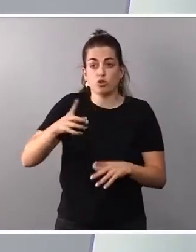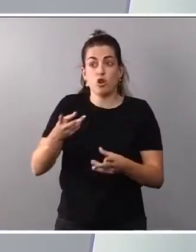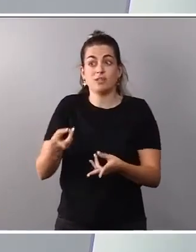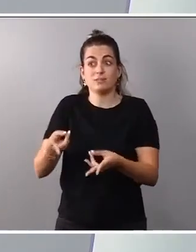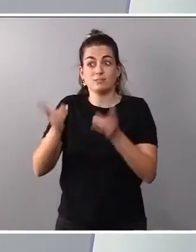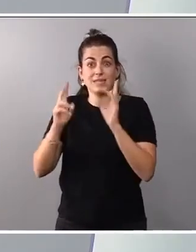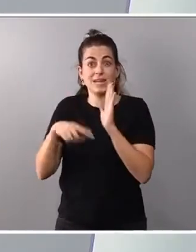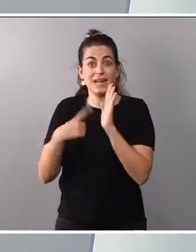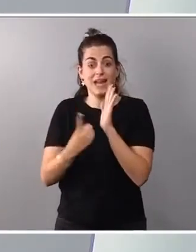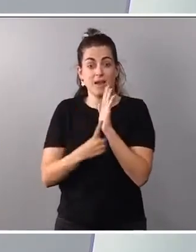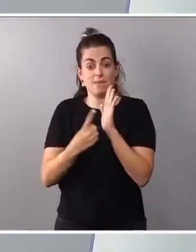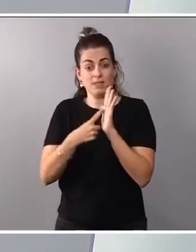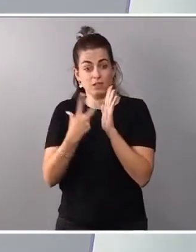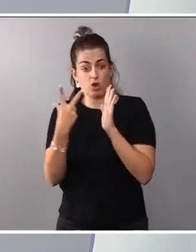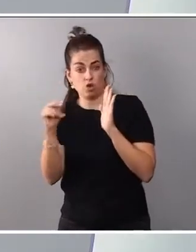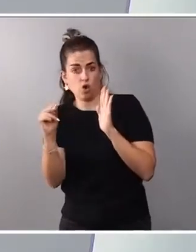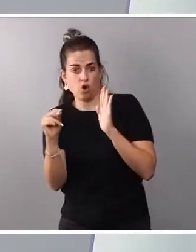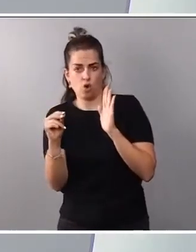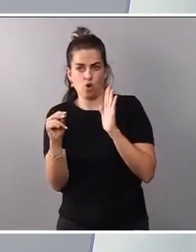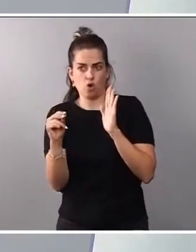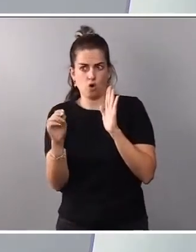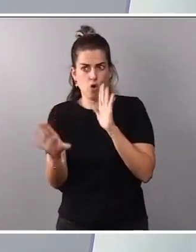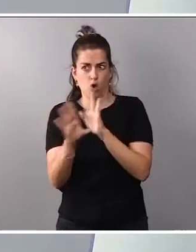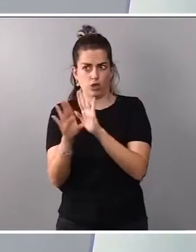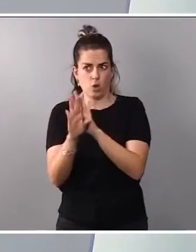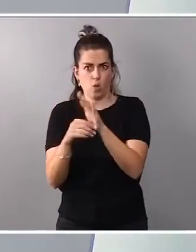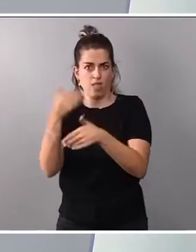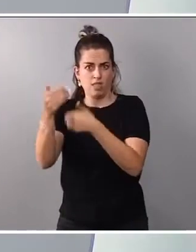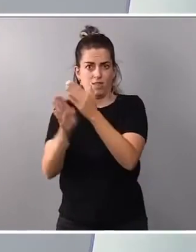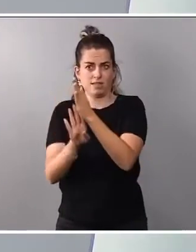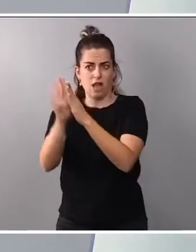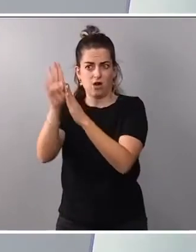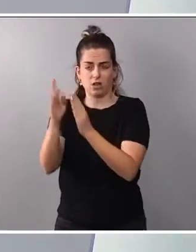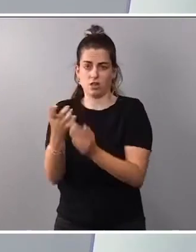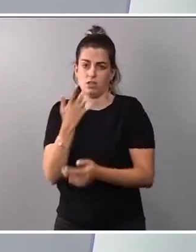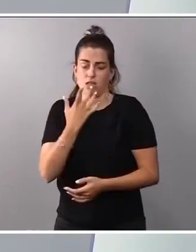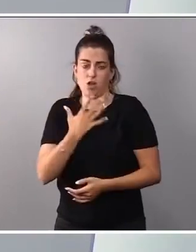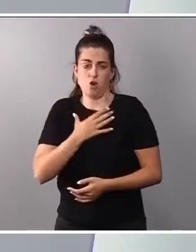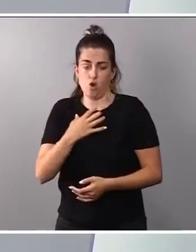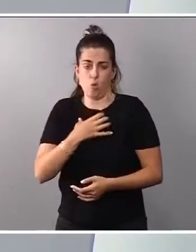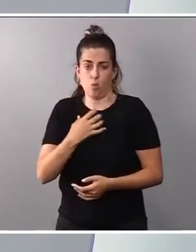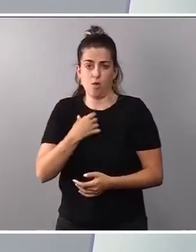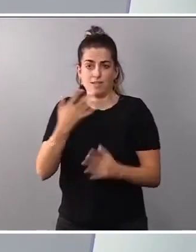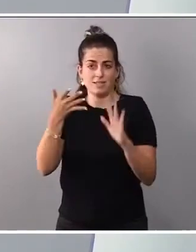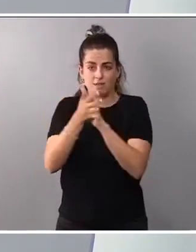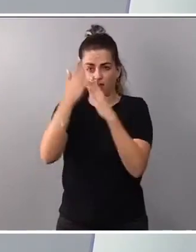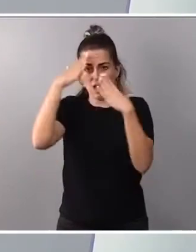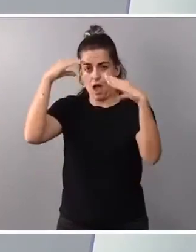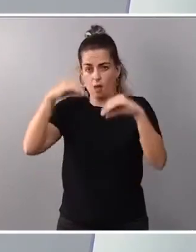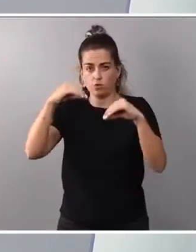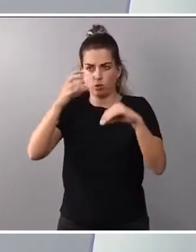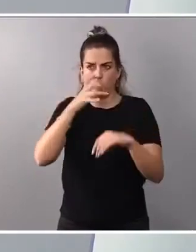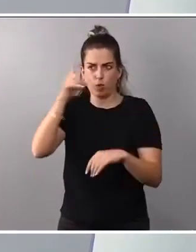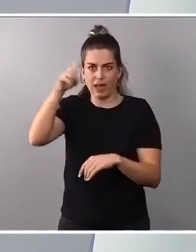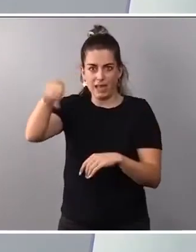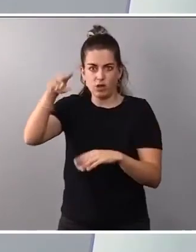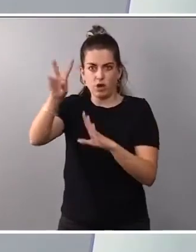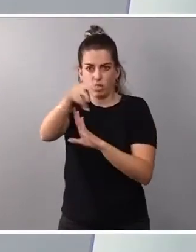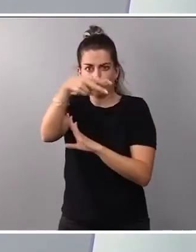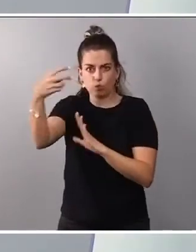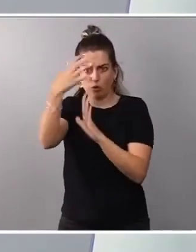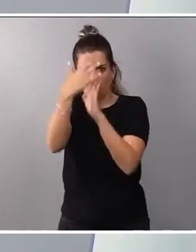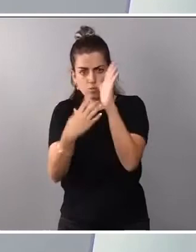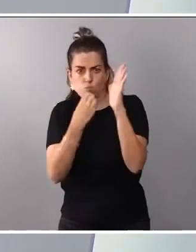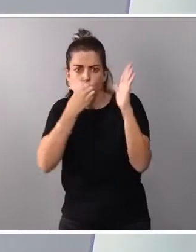actuando y desarrollando políticas públicas de empleo que están teniendo muy buenos resultados prescindir de estos